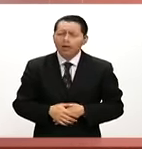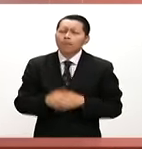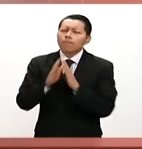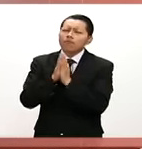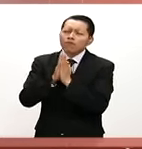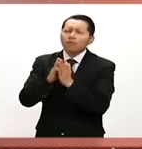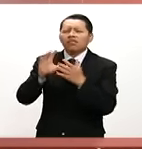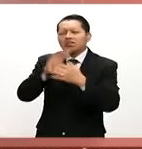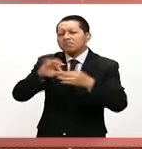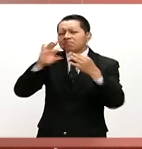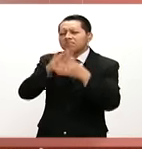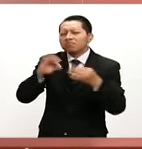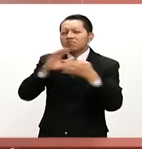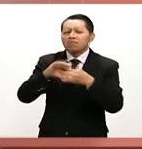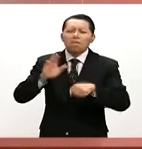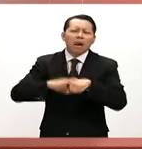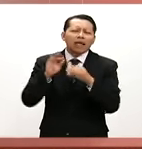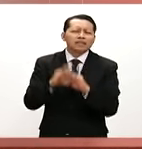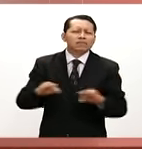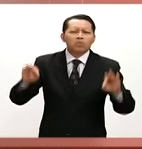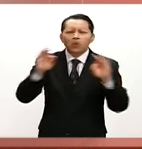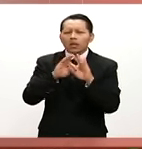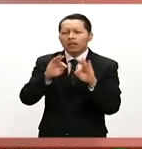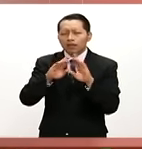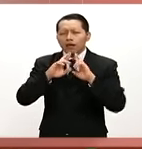importantes a destacar en esta reunión?